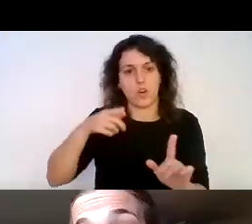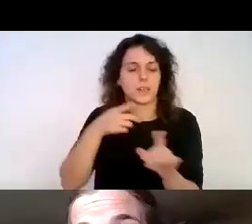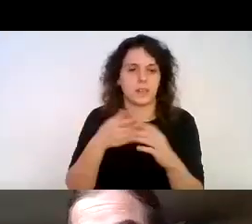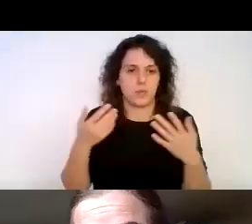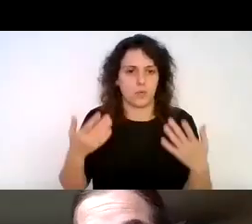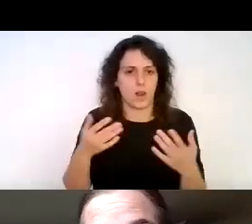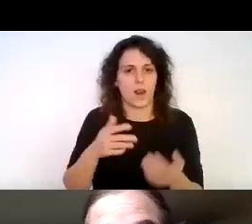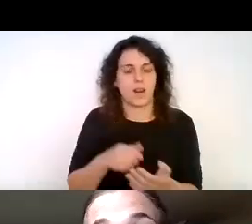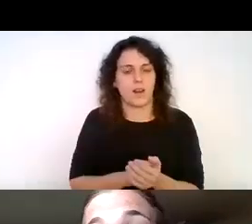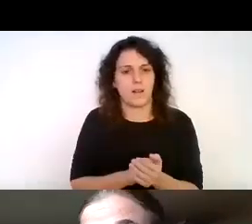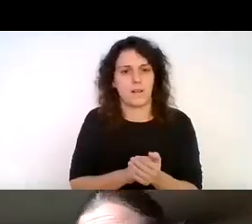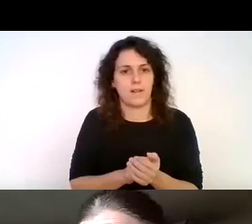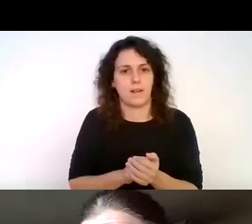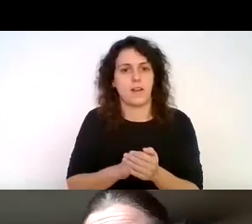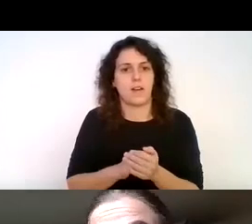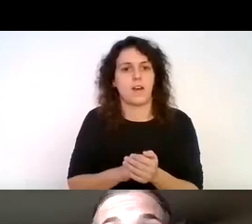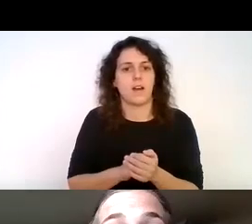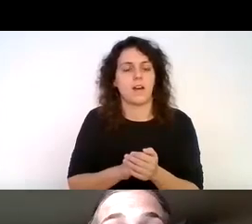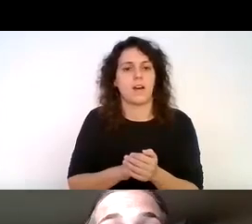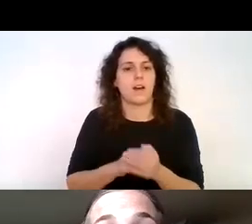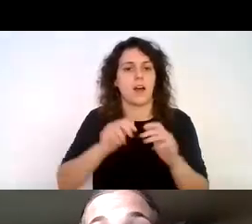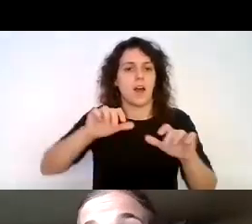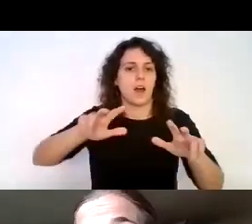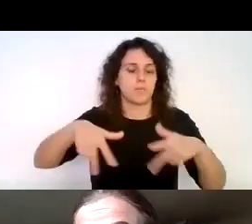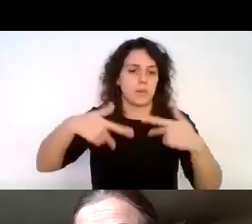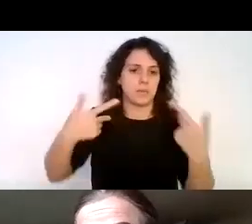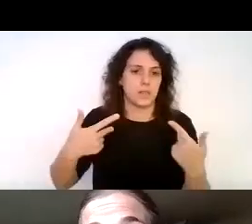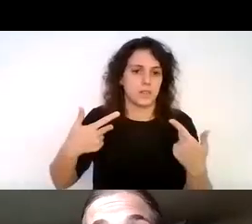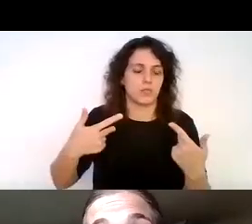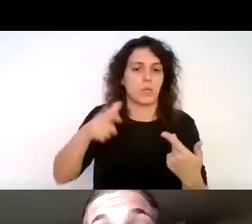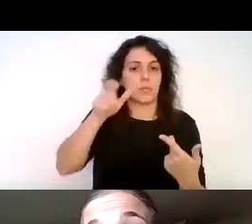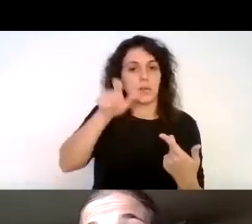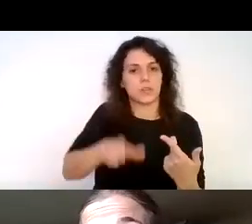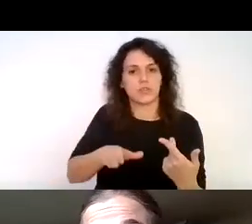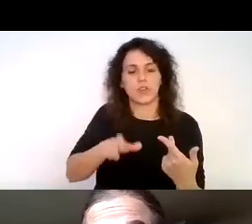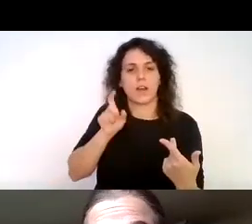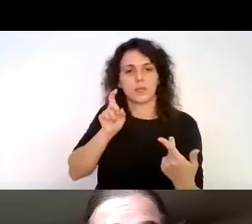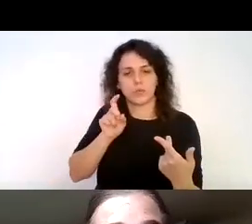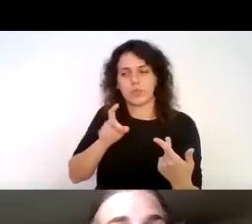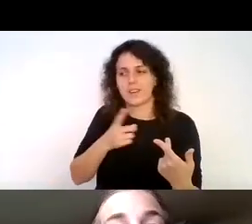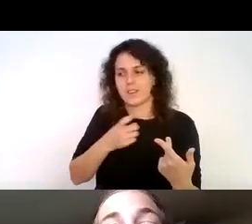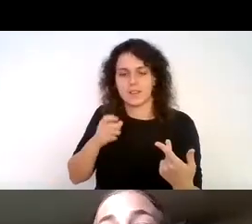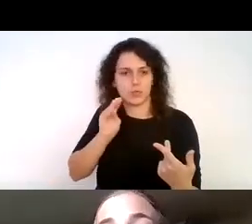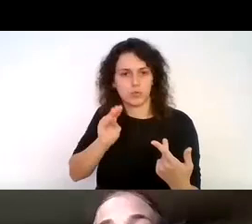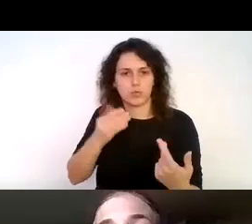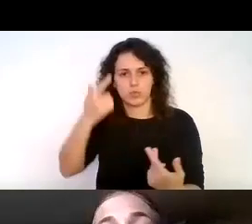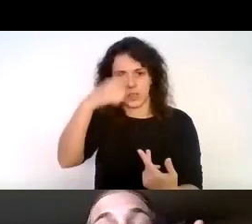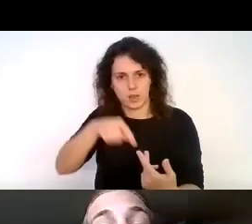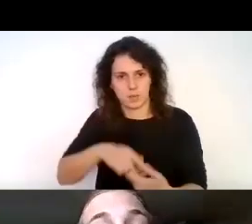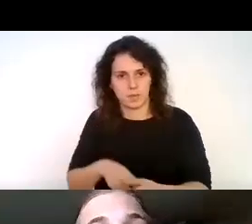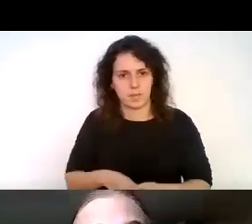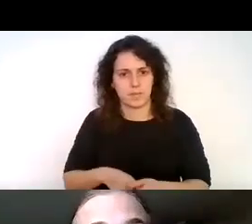autorización de un doctor que sabe de sus lesiones o de sus necesidades luego